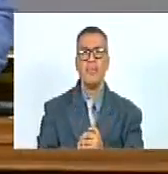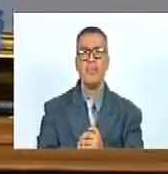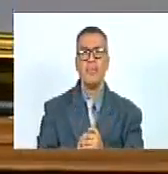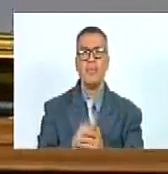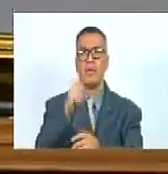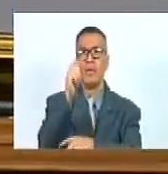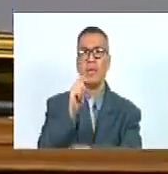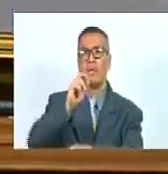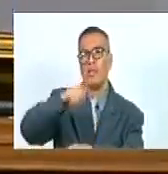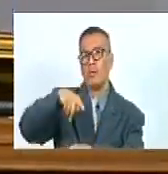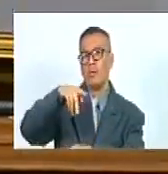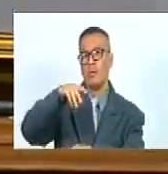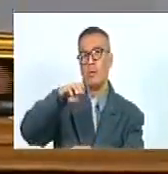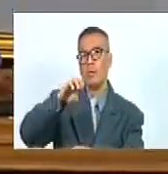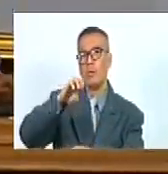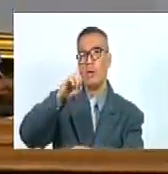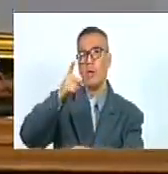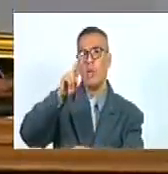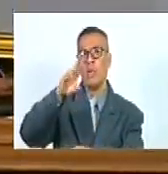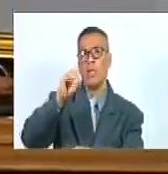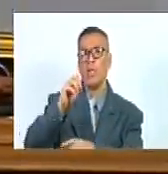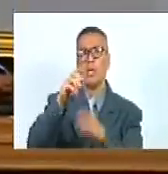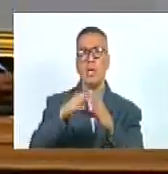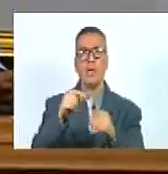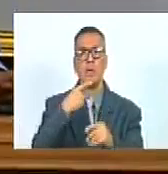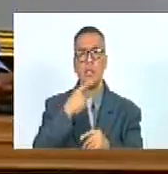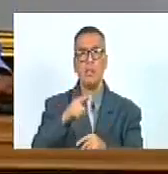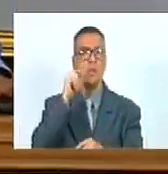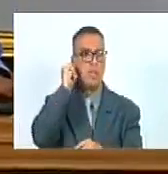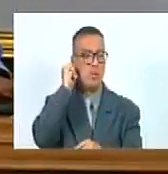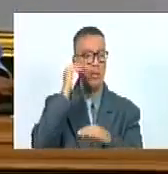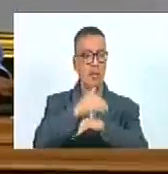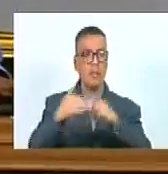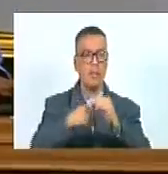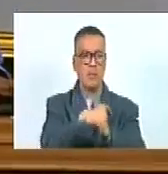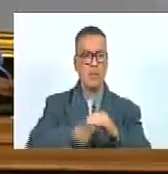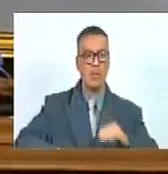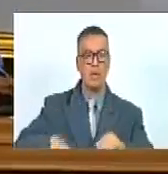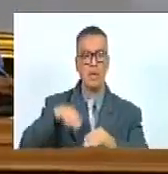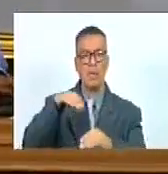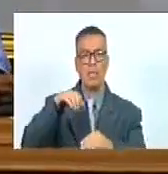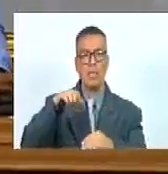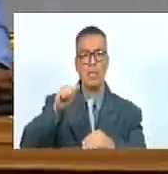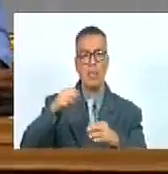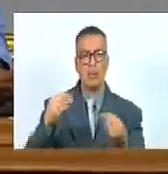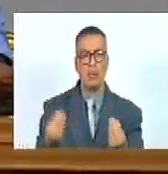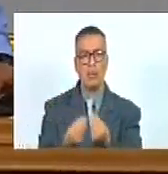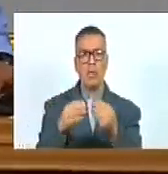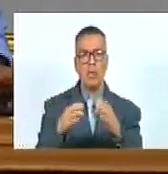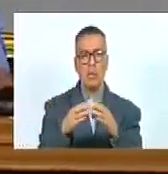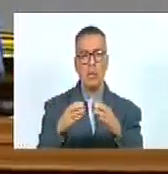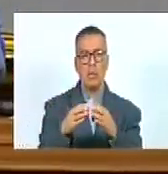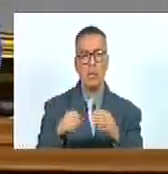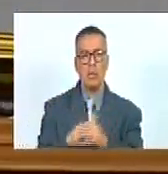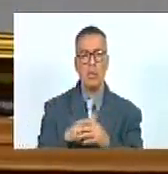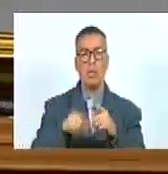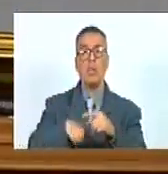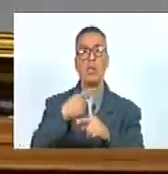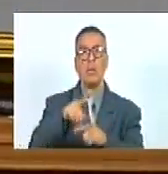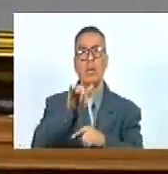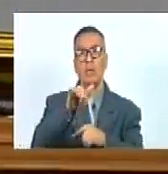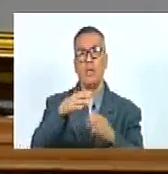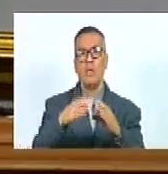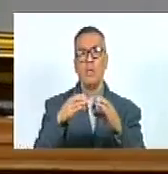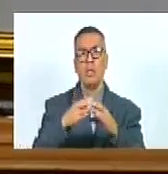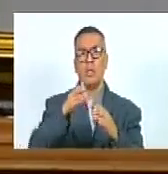diputado Pedro Carreño quiero pedirle a la diputada y segunda vicepresidenta América Pérez que se reúna mañana mismo con